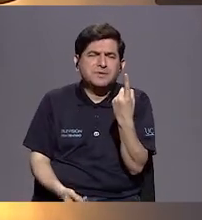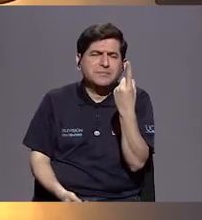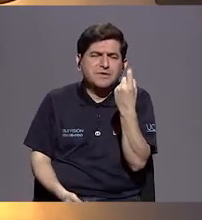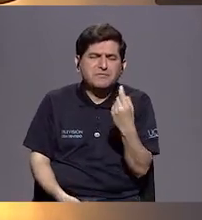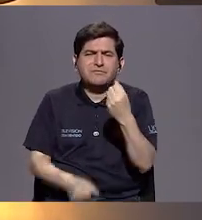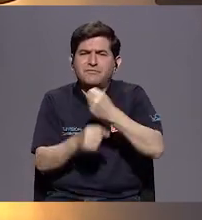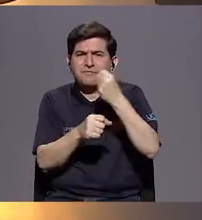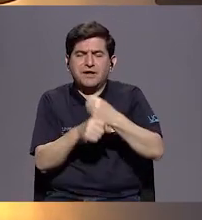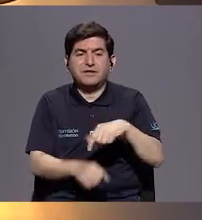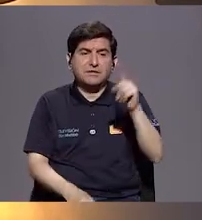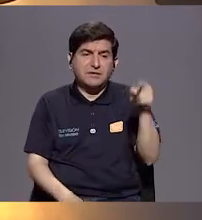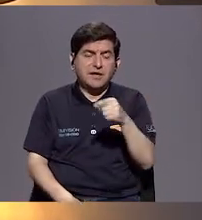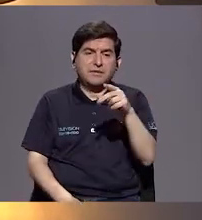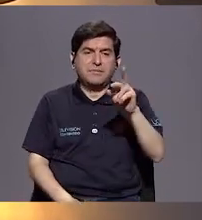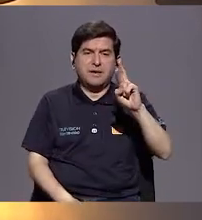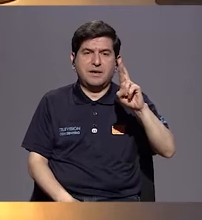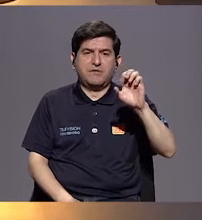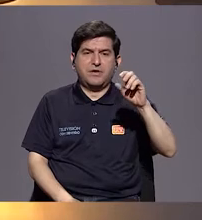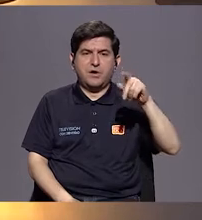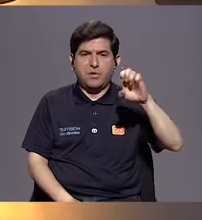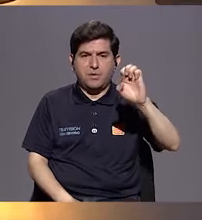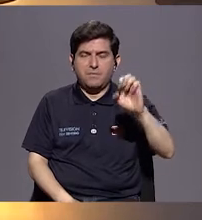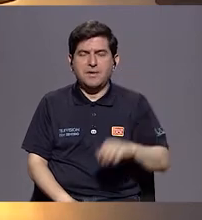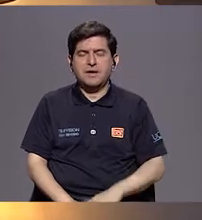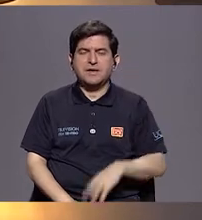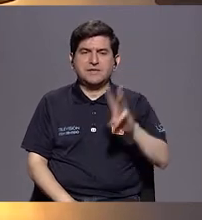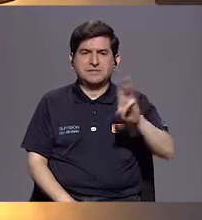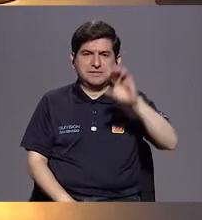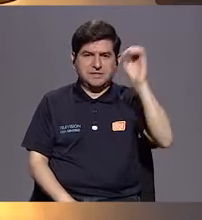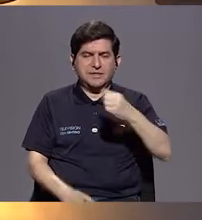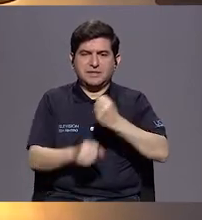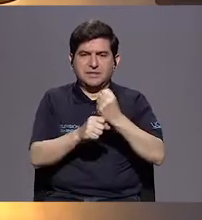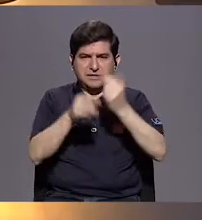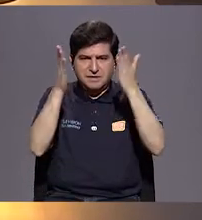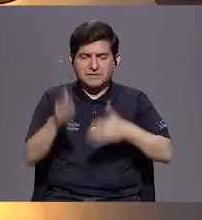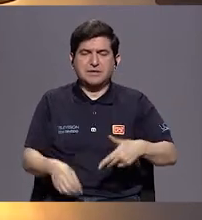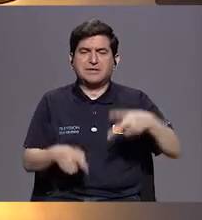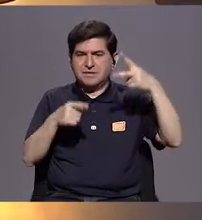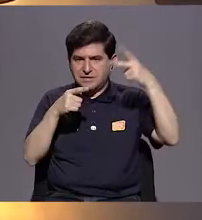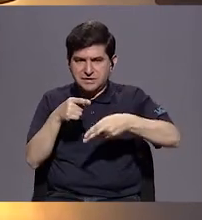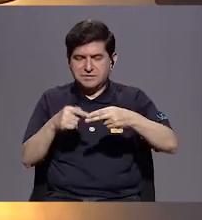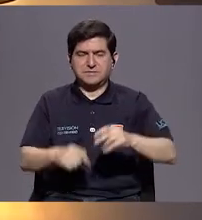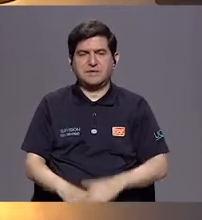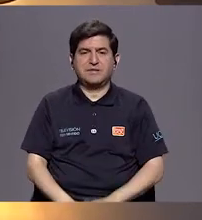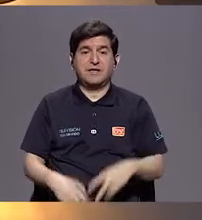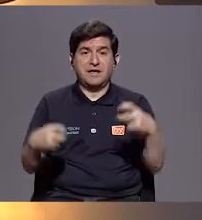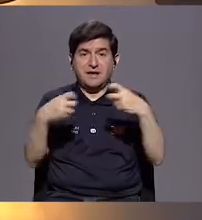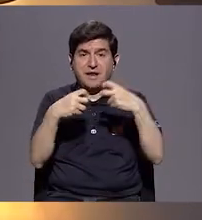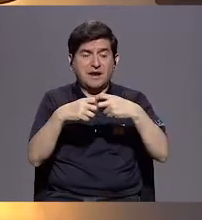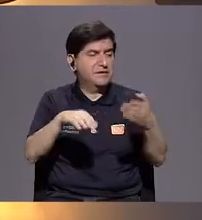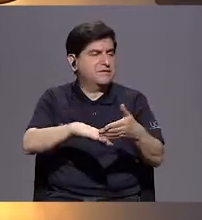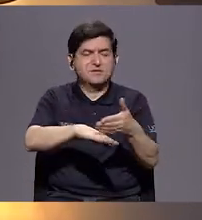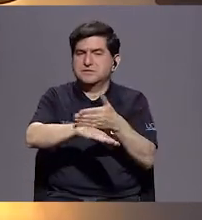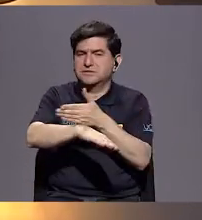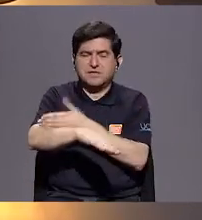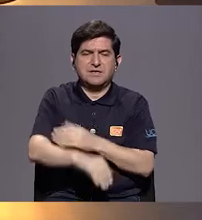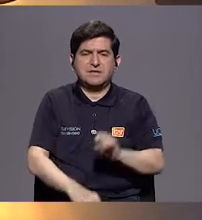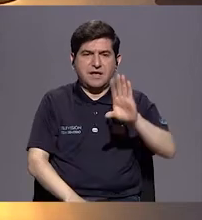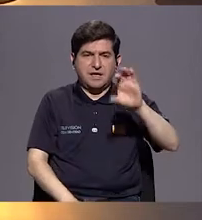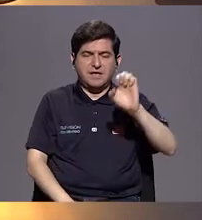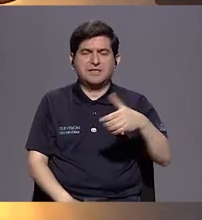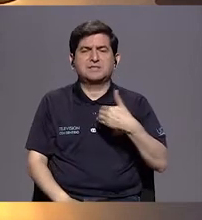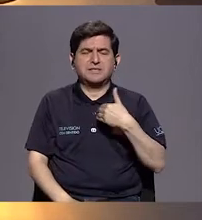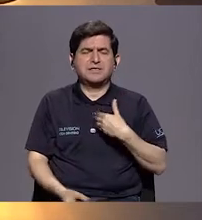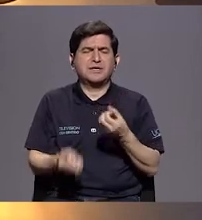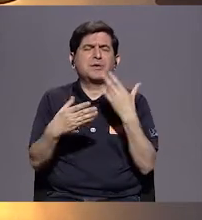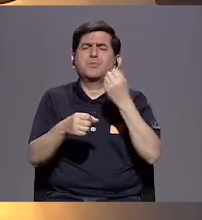Correcto. Se quiere eliminar el recope. Se quiere despedir el 60% de los trabajadores del recope. La electricidad no crece. El ICE también tiene